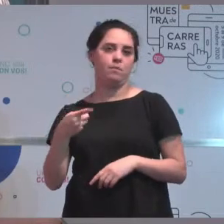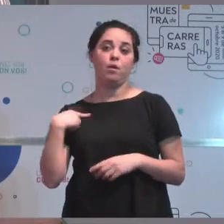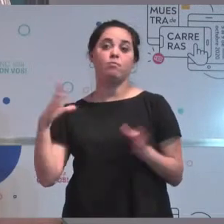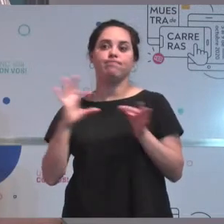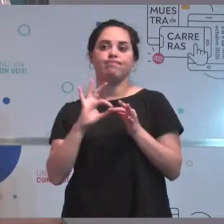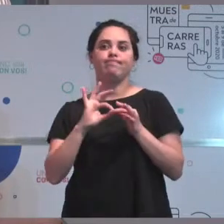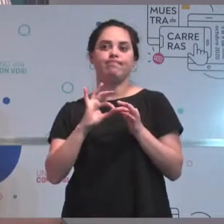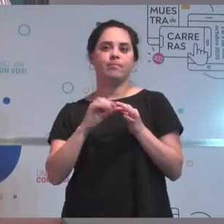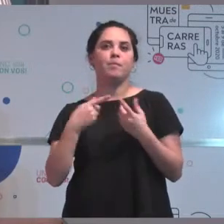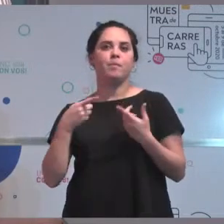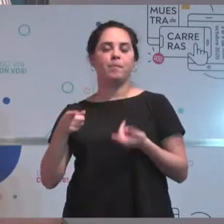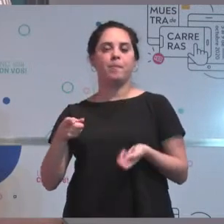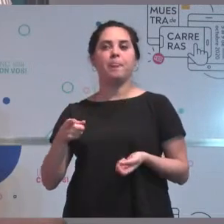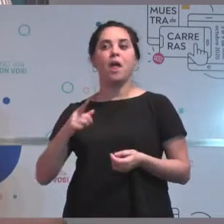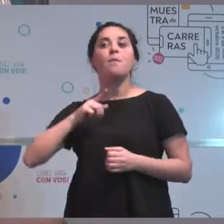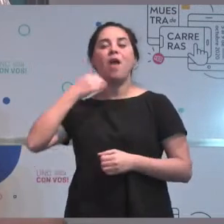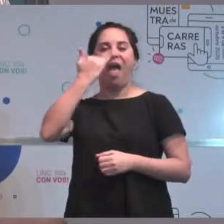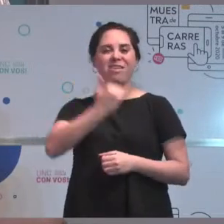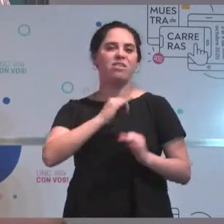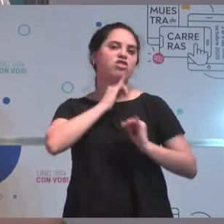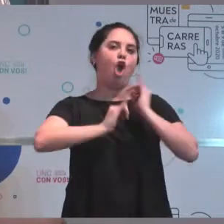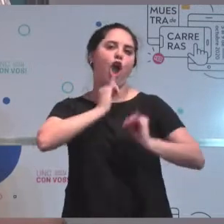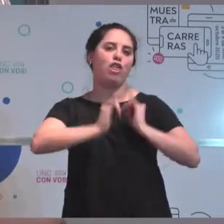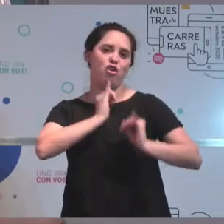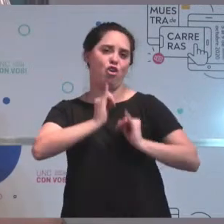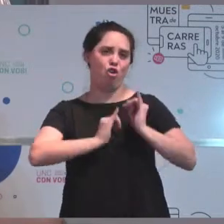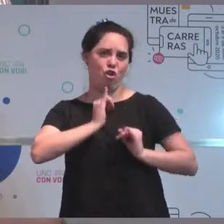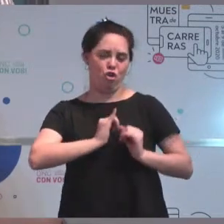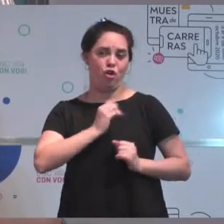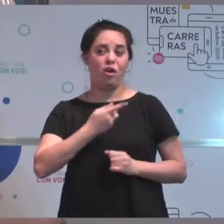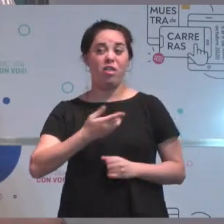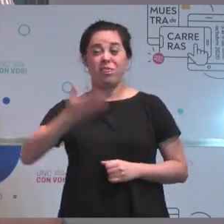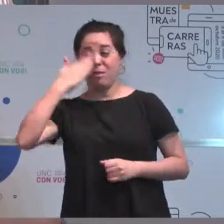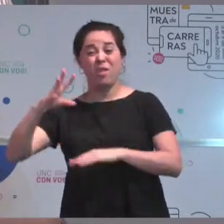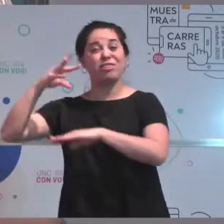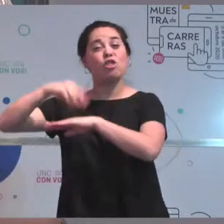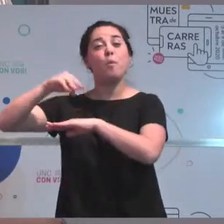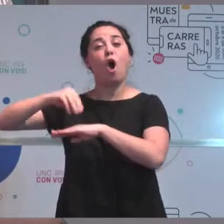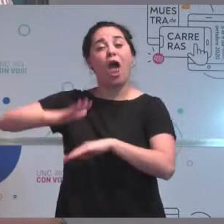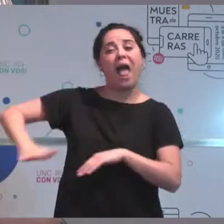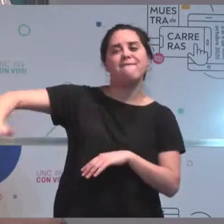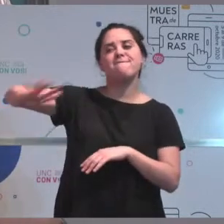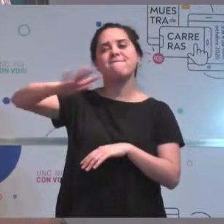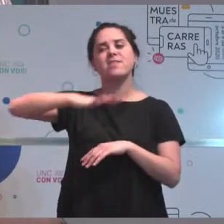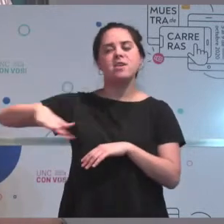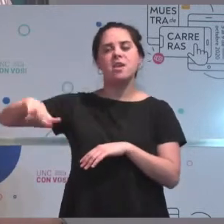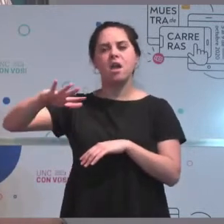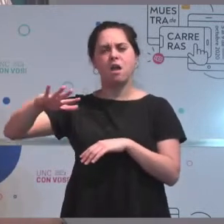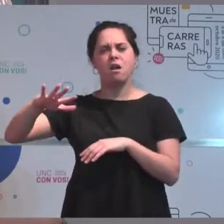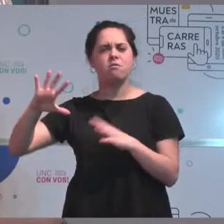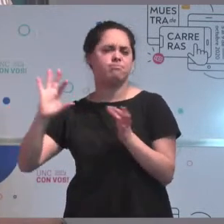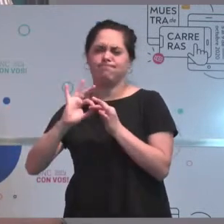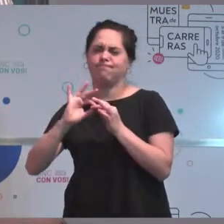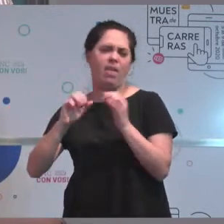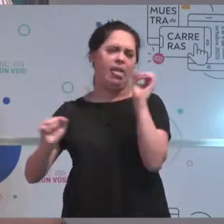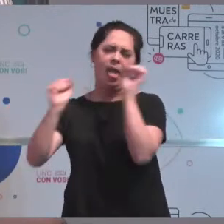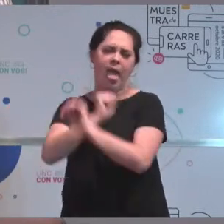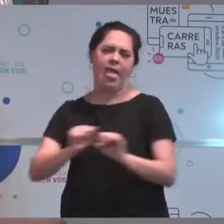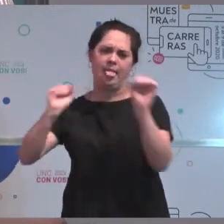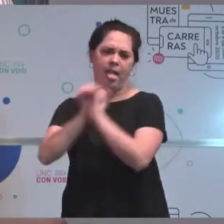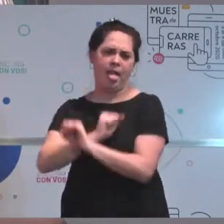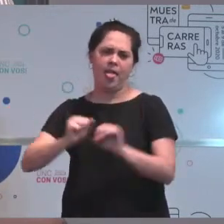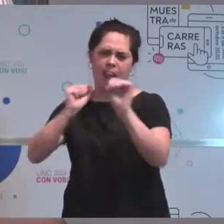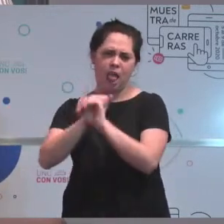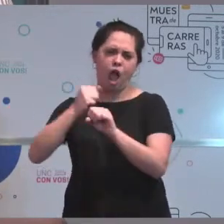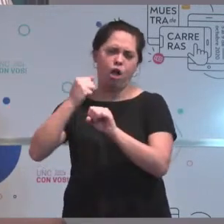lo existente en el mundo teórico. Y bueno, la parte topográfica mucho para obras de ingeniería o para